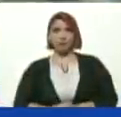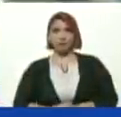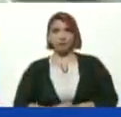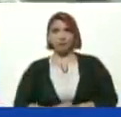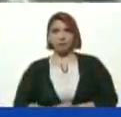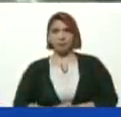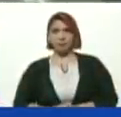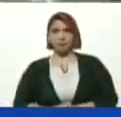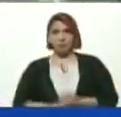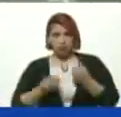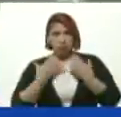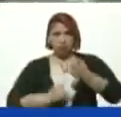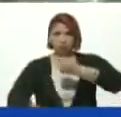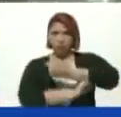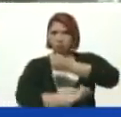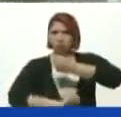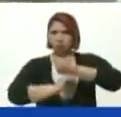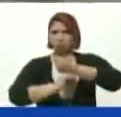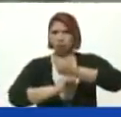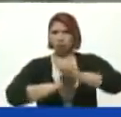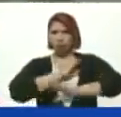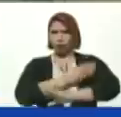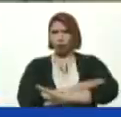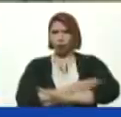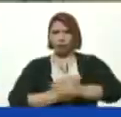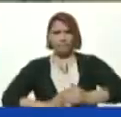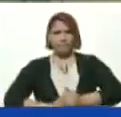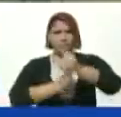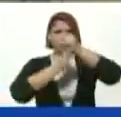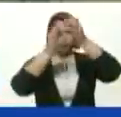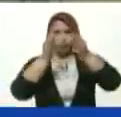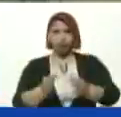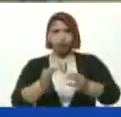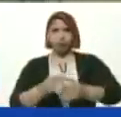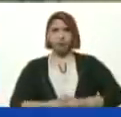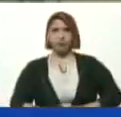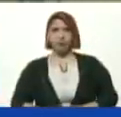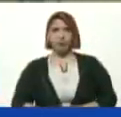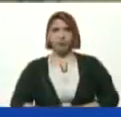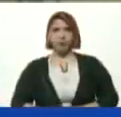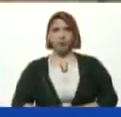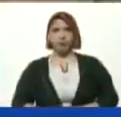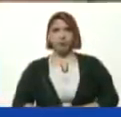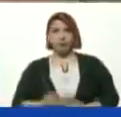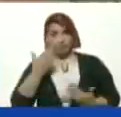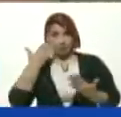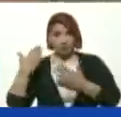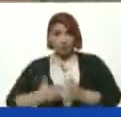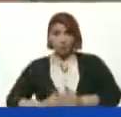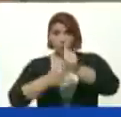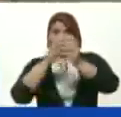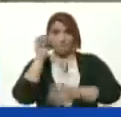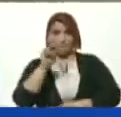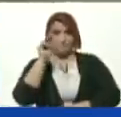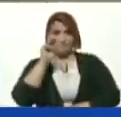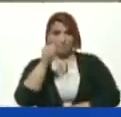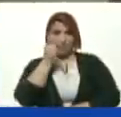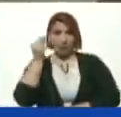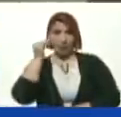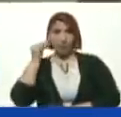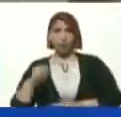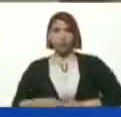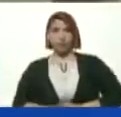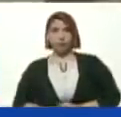Bien sustentado Y de un liderazgo real Aquí están Las maestras Los maestros